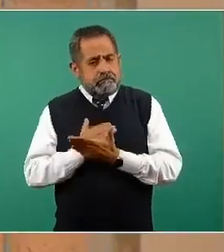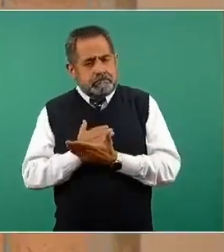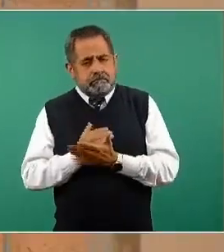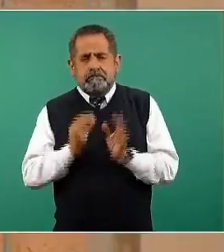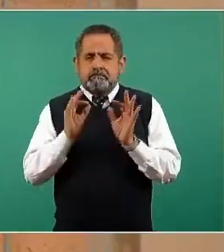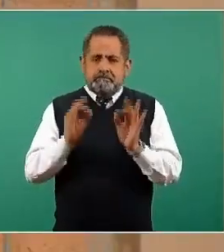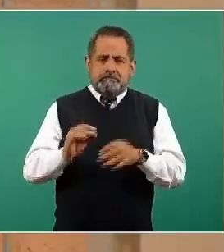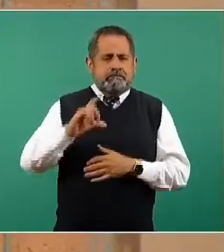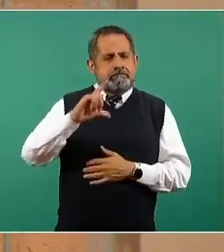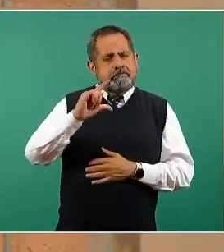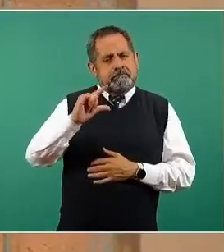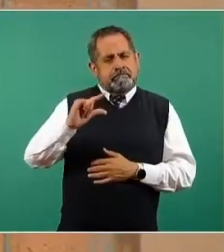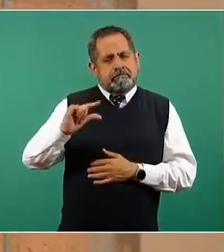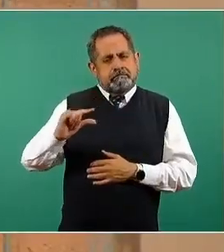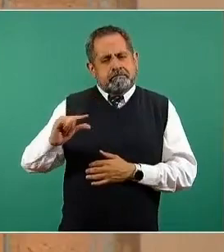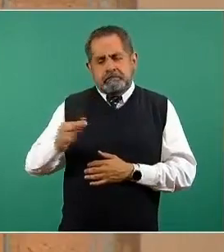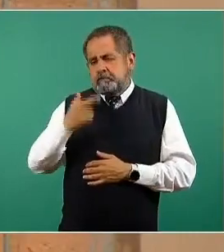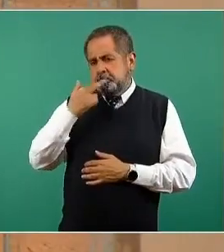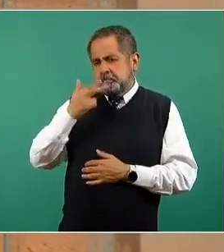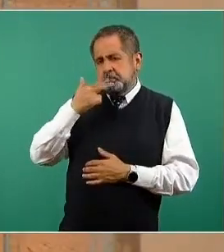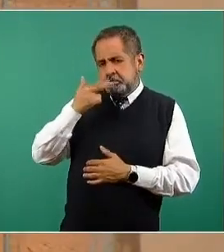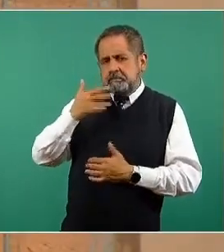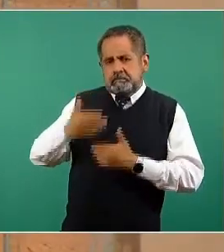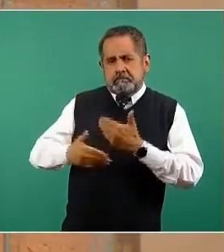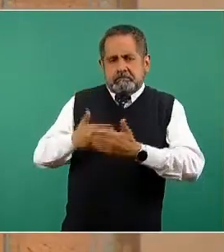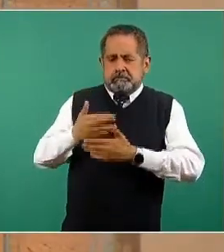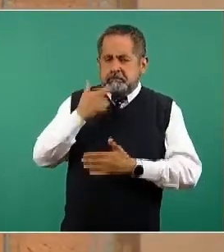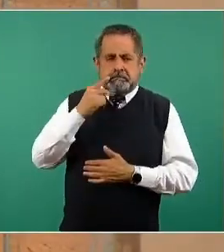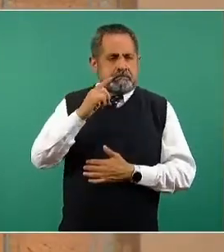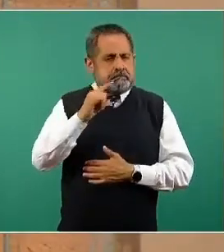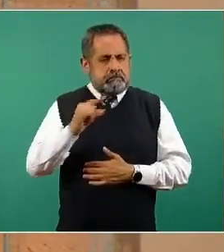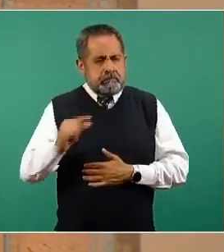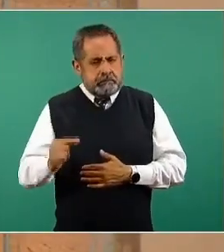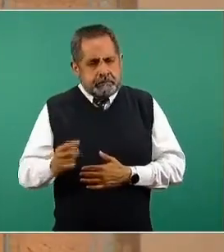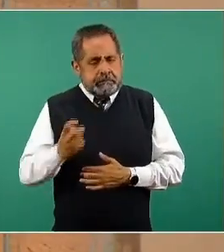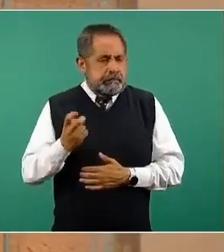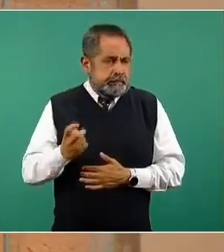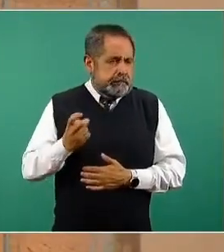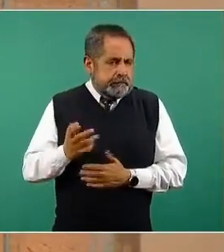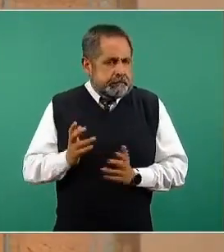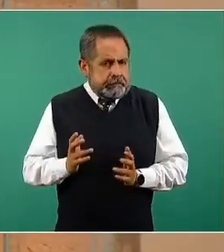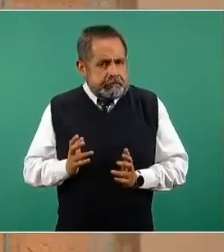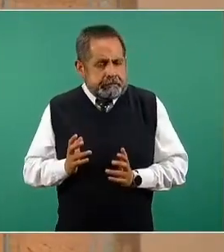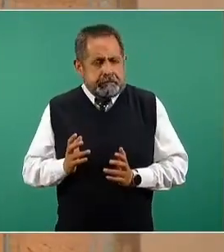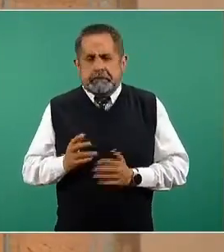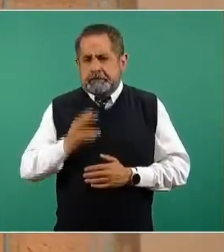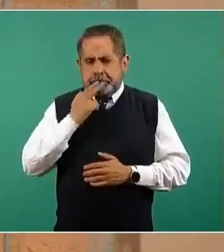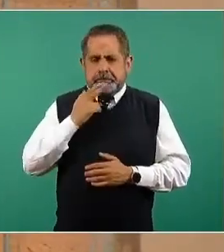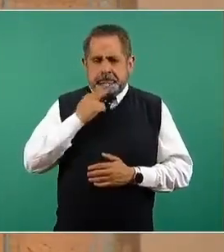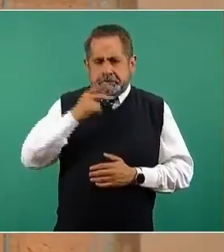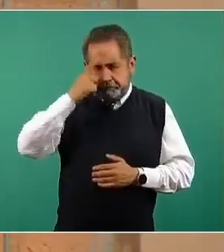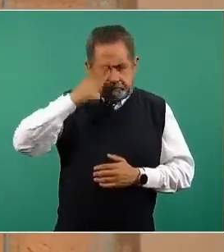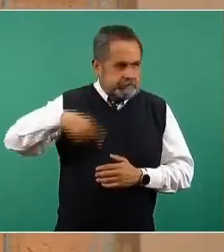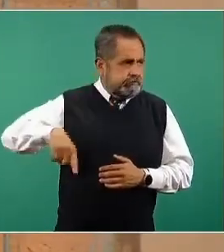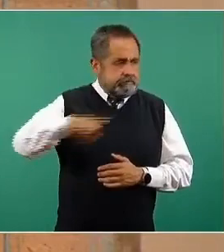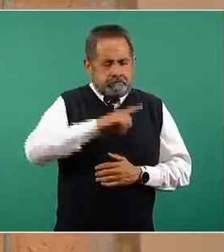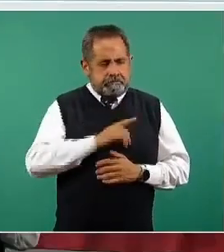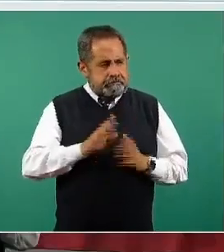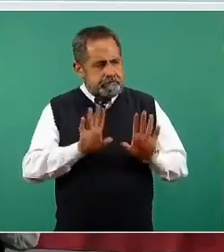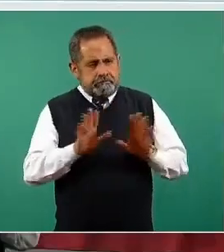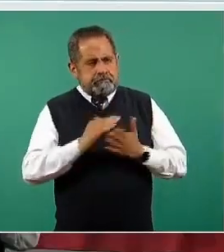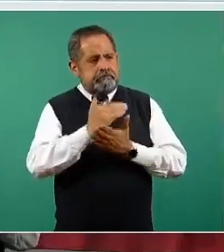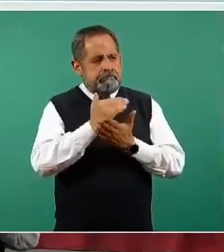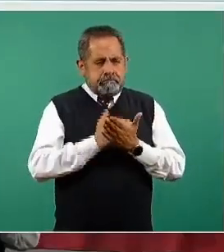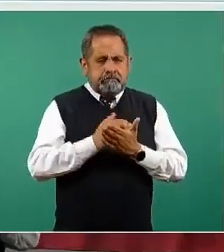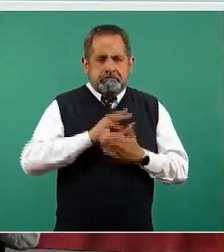este porcentaje podrá seguirse manteniendo como tal y por lo tanto contribuir a limitar obviamente